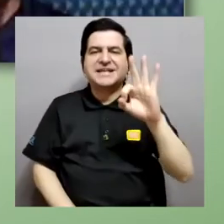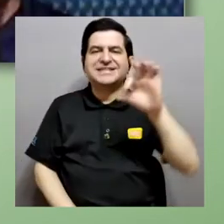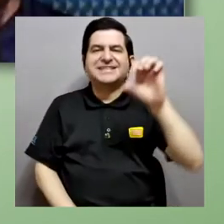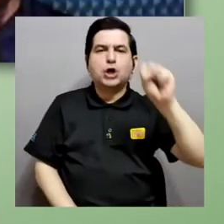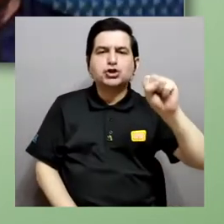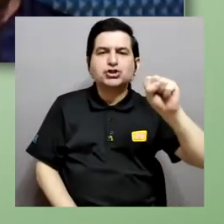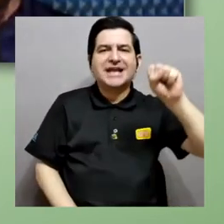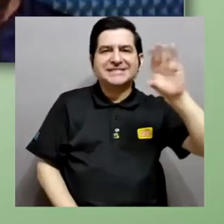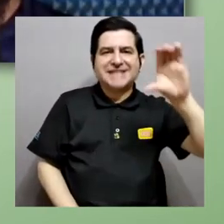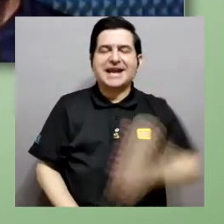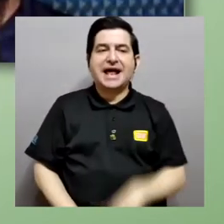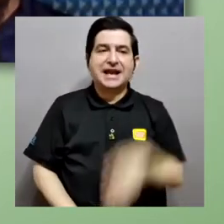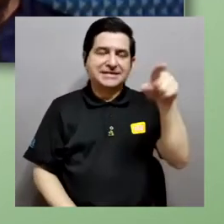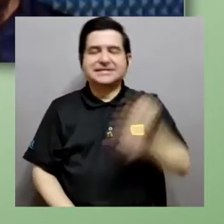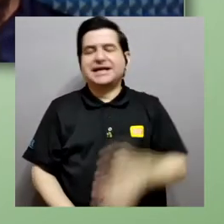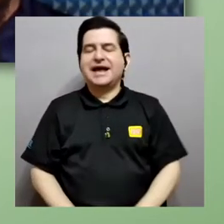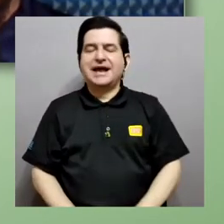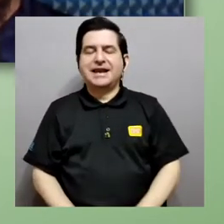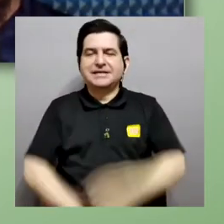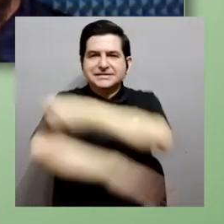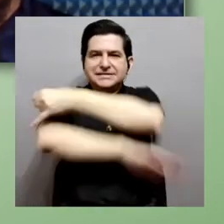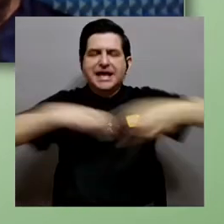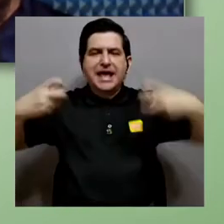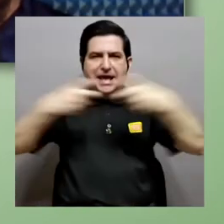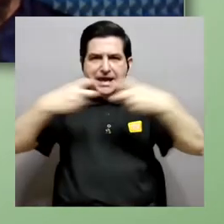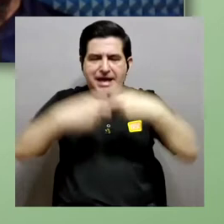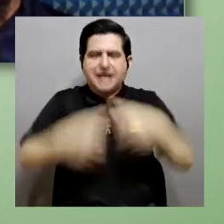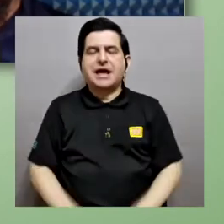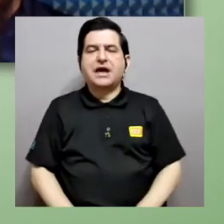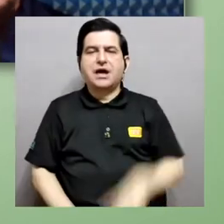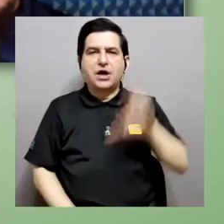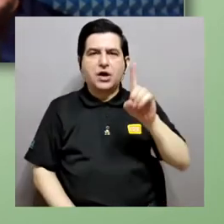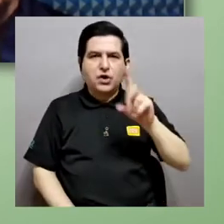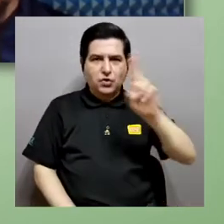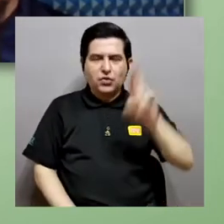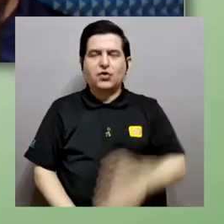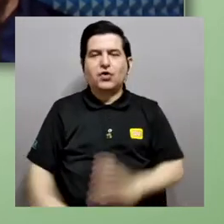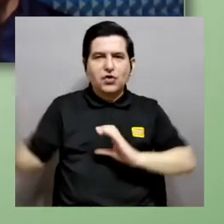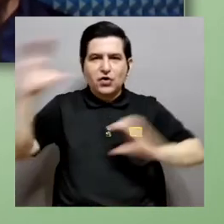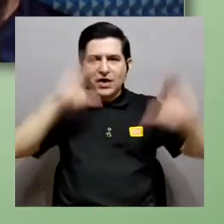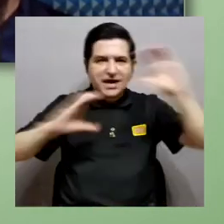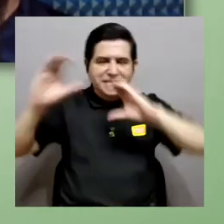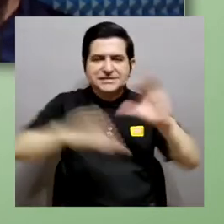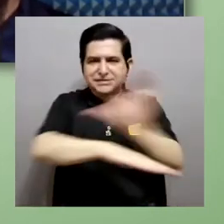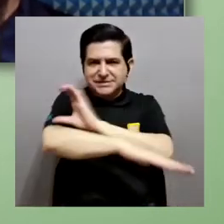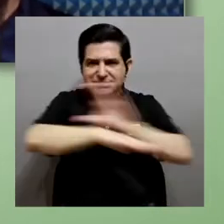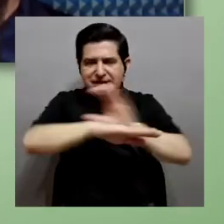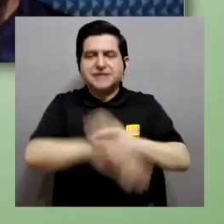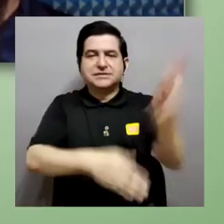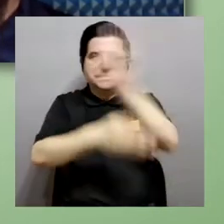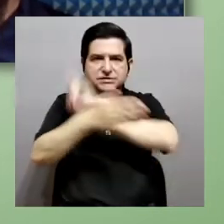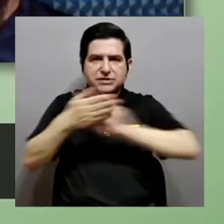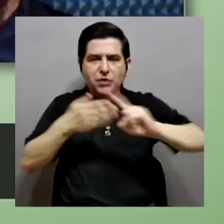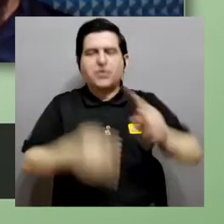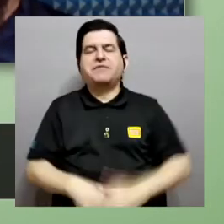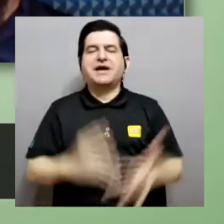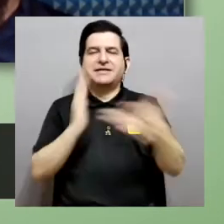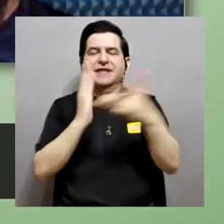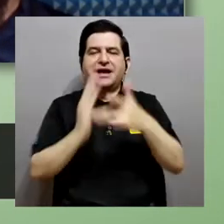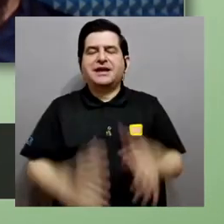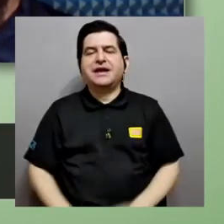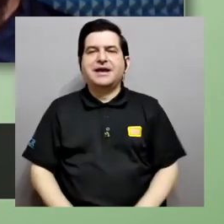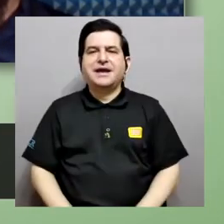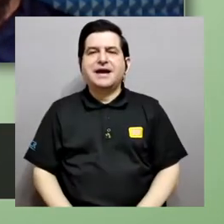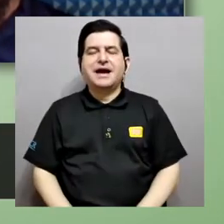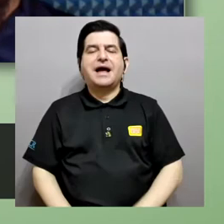Él es ingeniero eléctrico con un doctorado en ciencias de la computación de la Universidad Técnica de Munich, Alemania